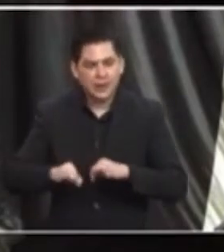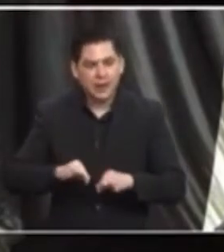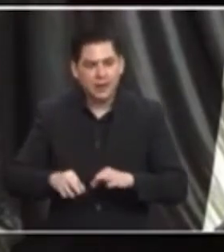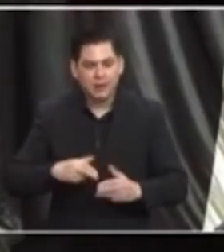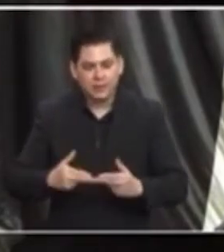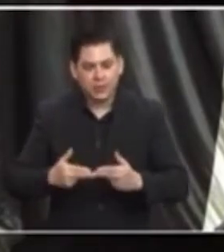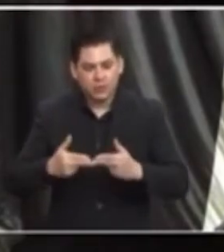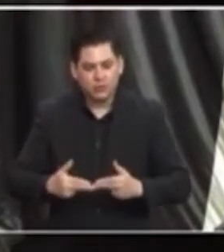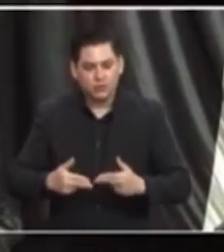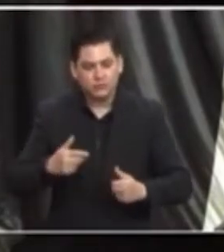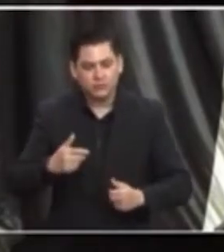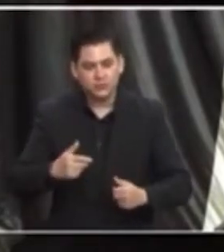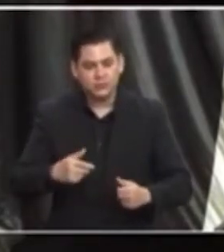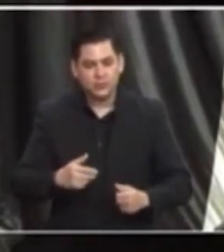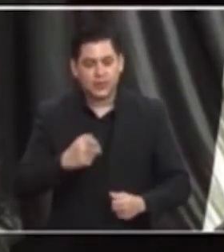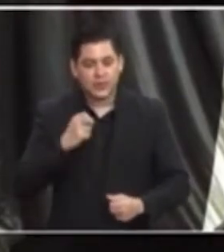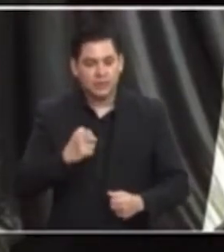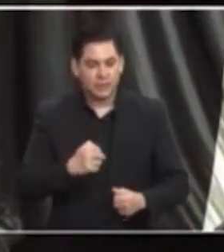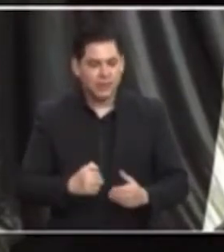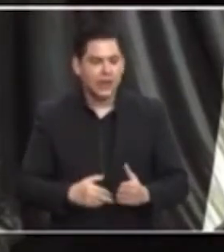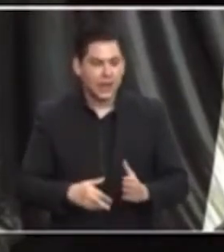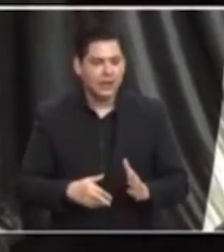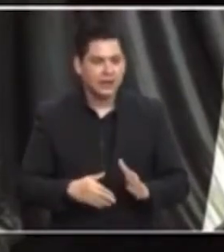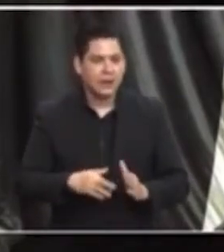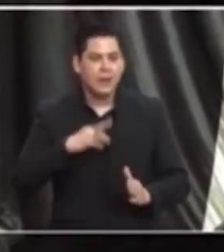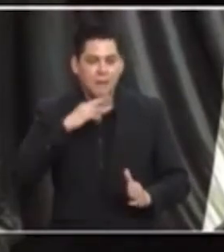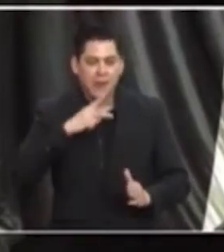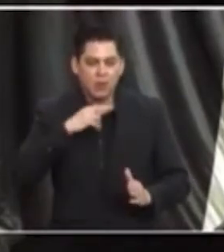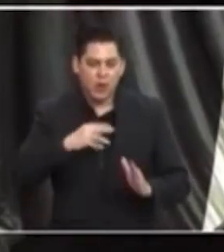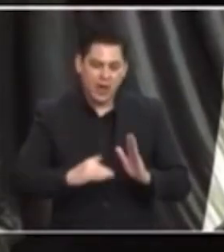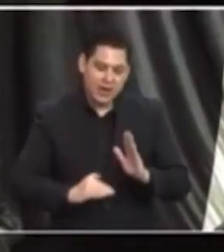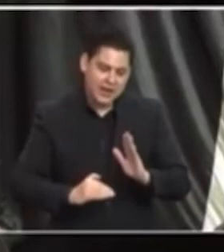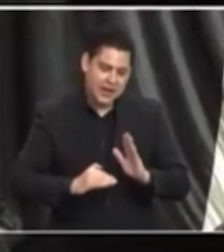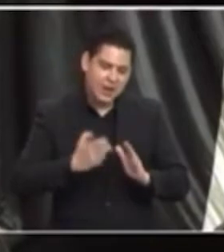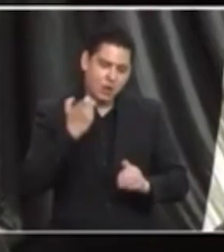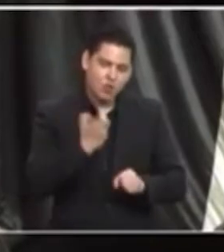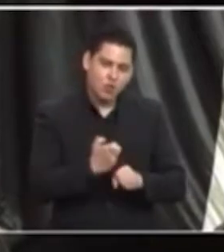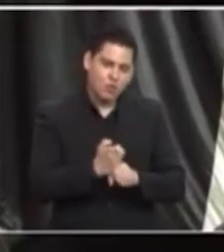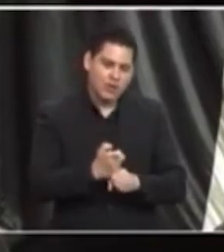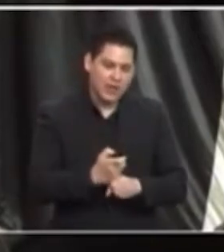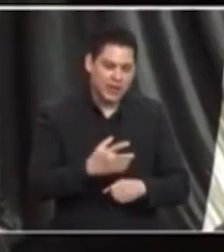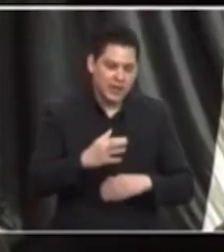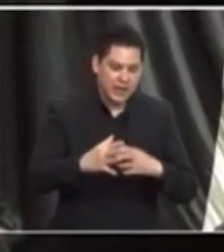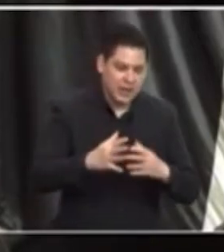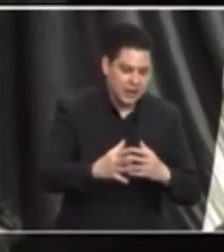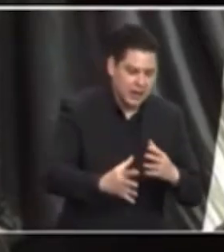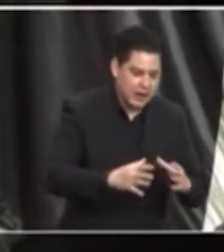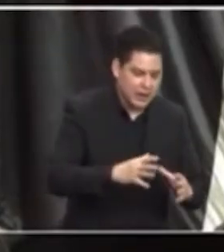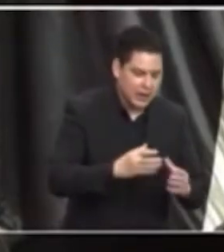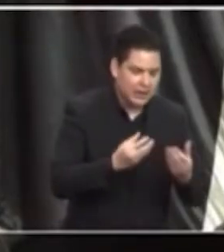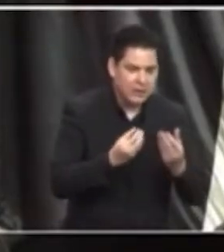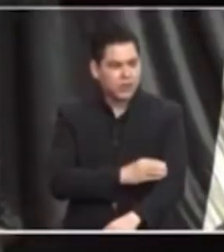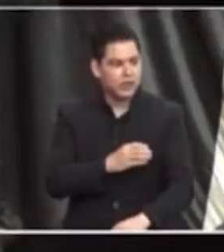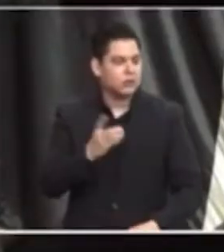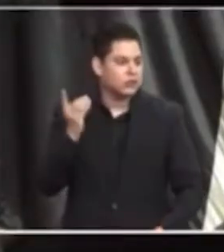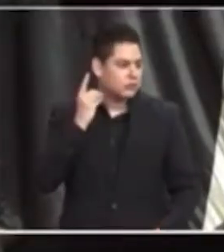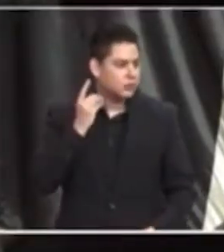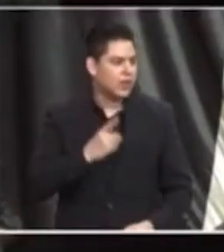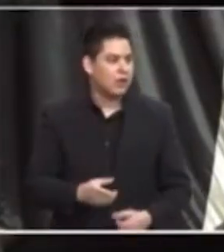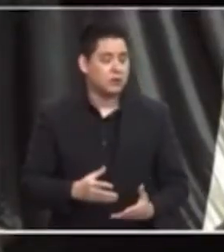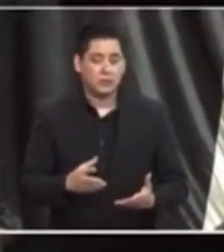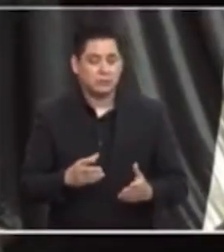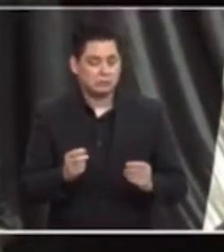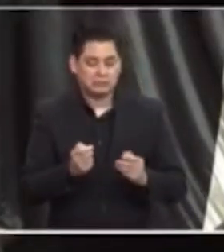producción y por ende una recuperación paulatina del millón de empleos perdidos derivados por la contingencia. Y así